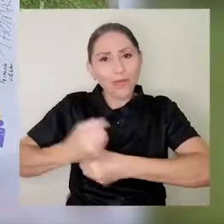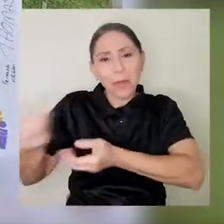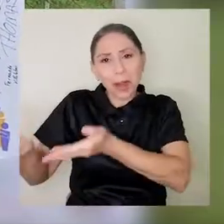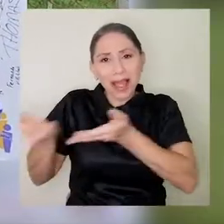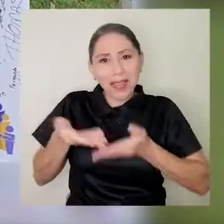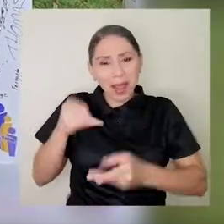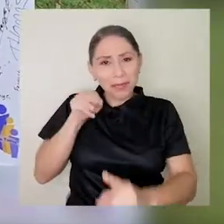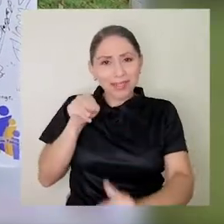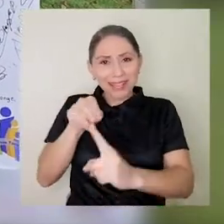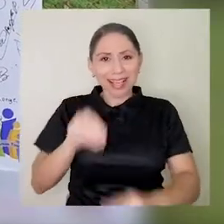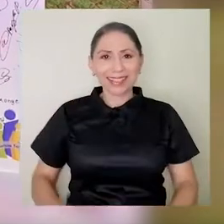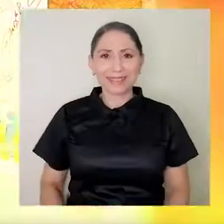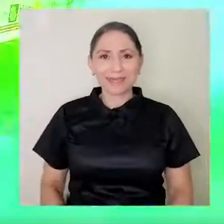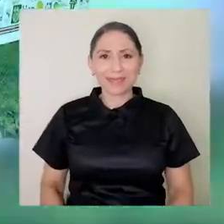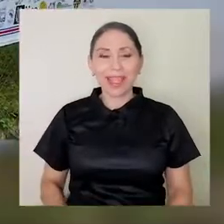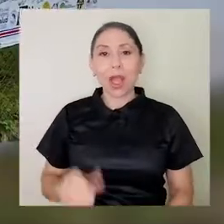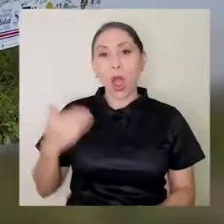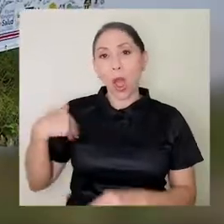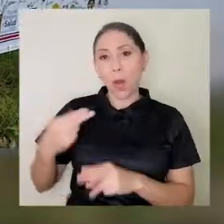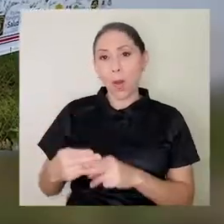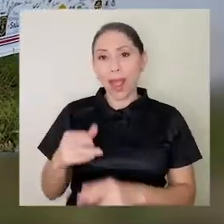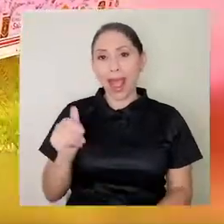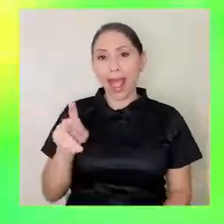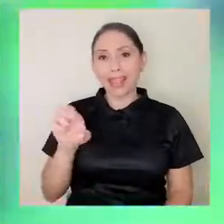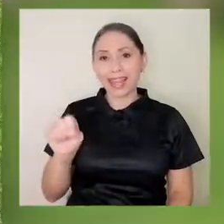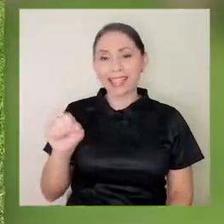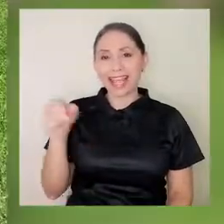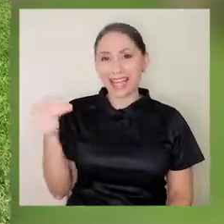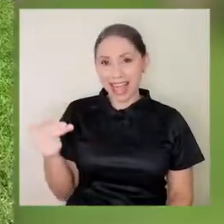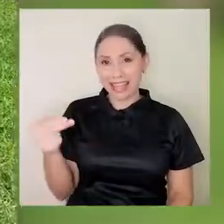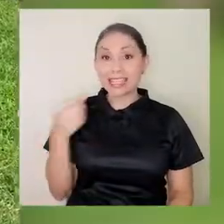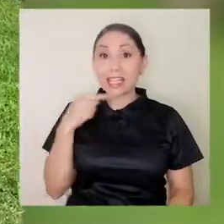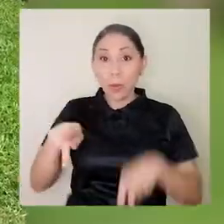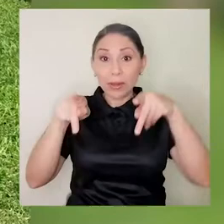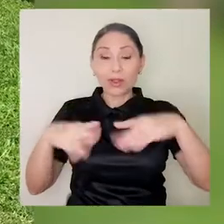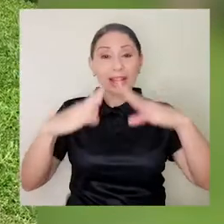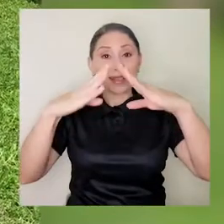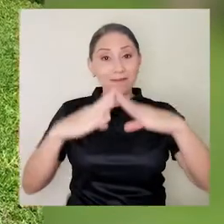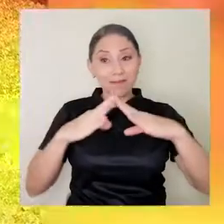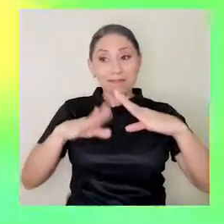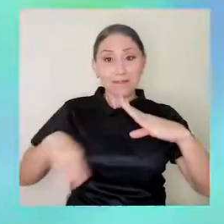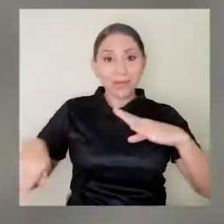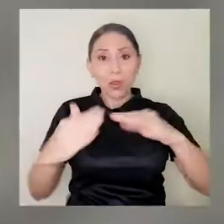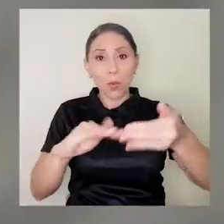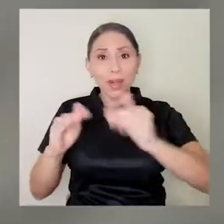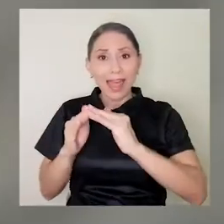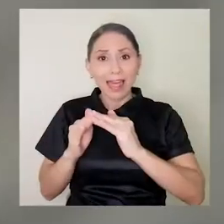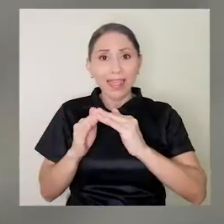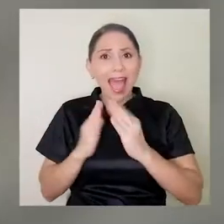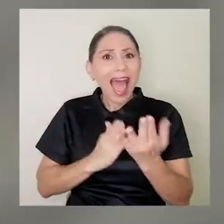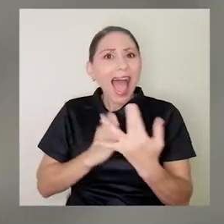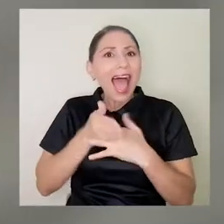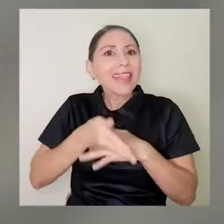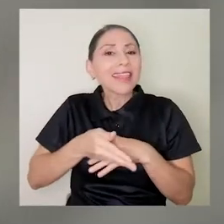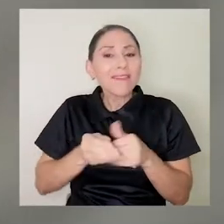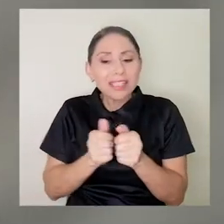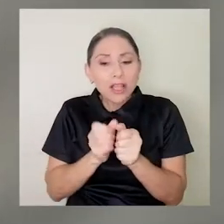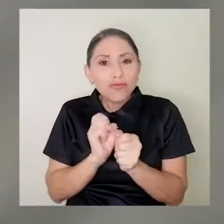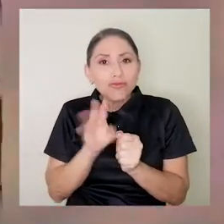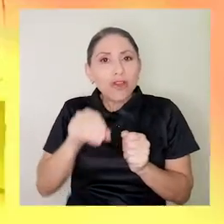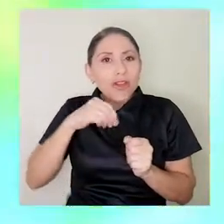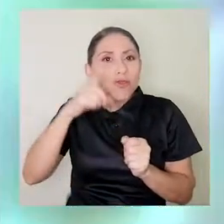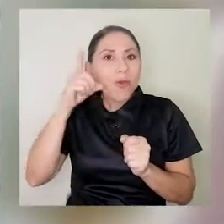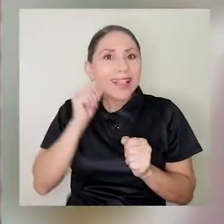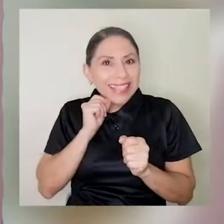esos mensajes. Andrés Hernández mencionó que vecinos de la comunidad se organizaron mediante chats de